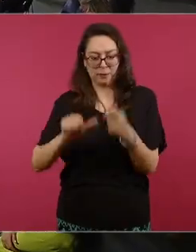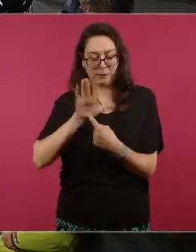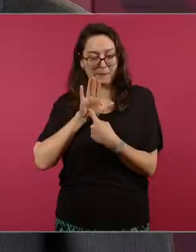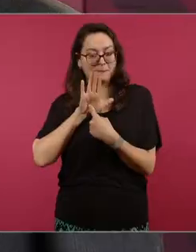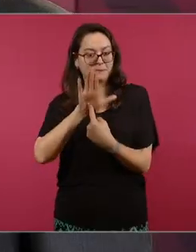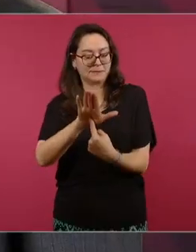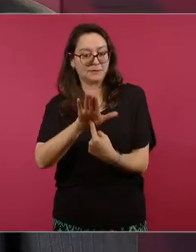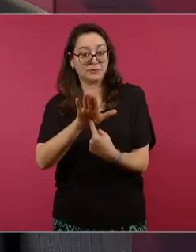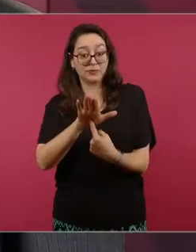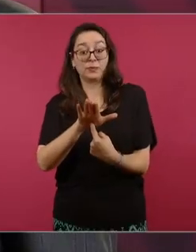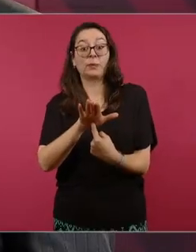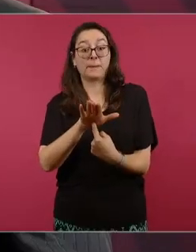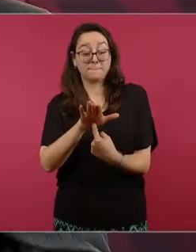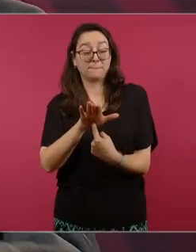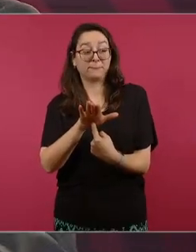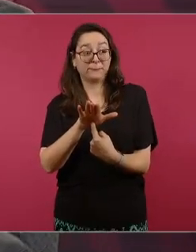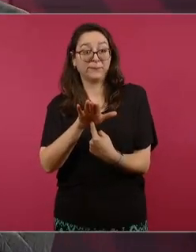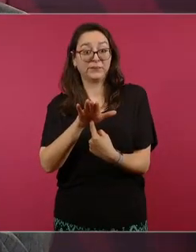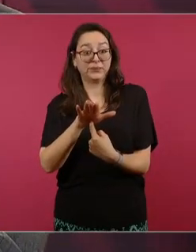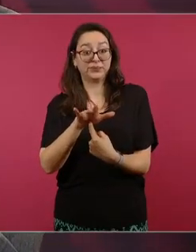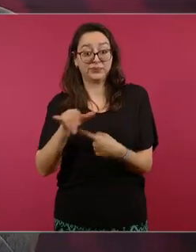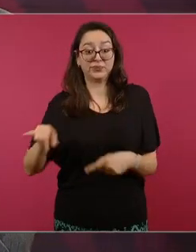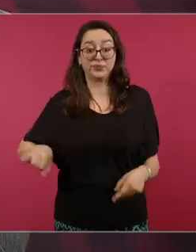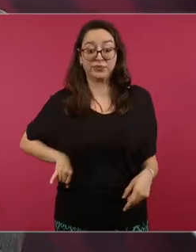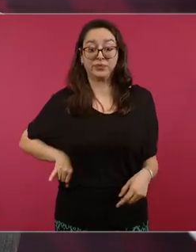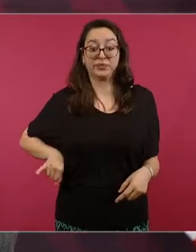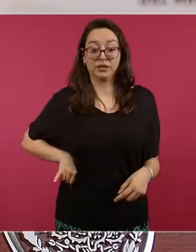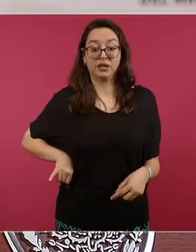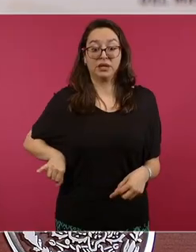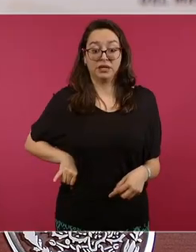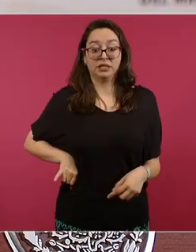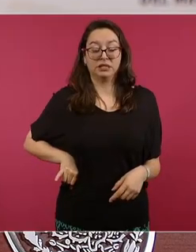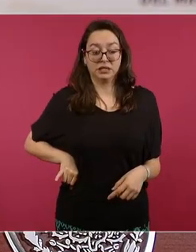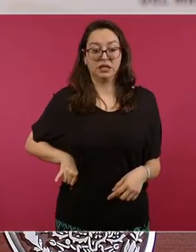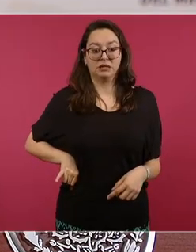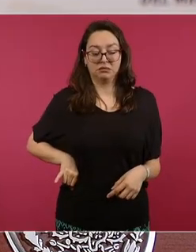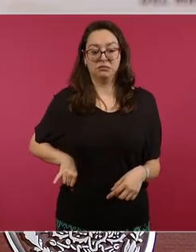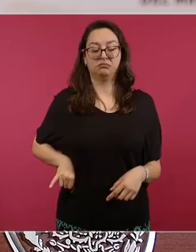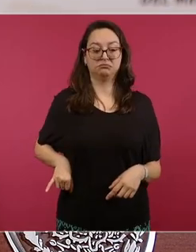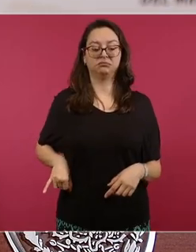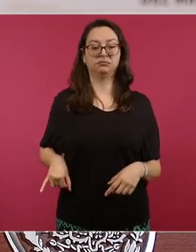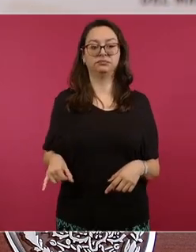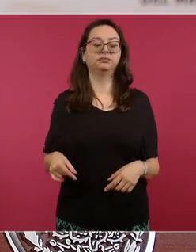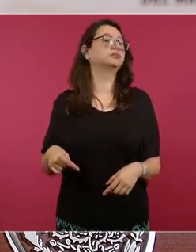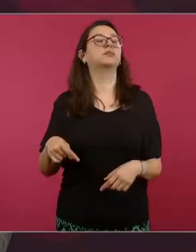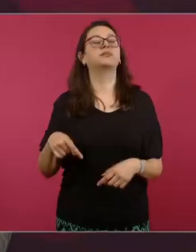cierto este se está produciendo muy buen arte